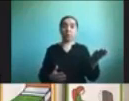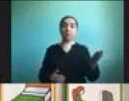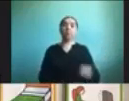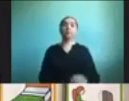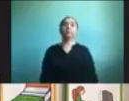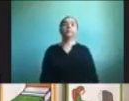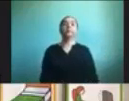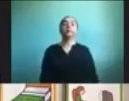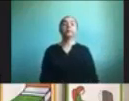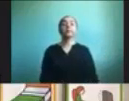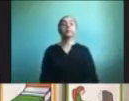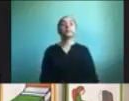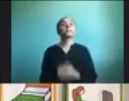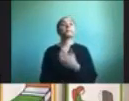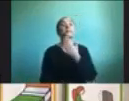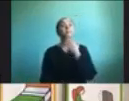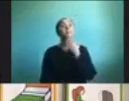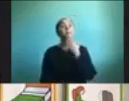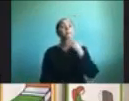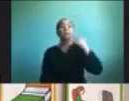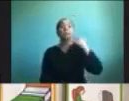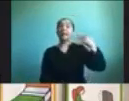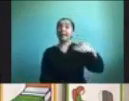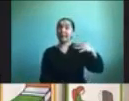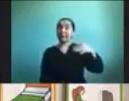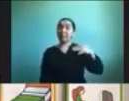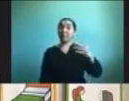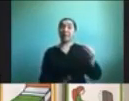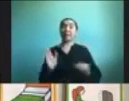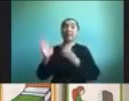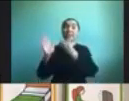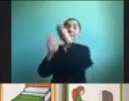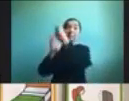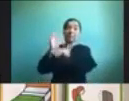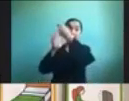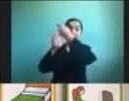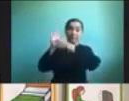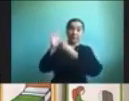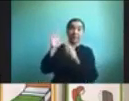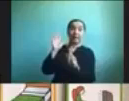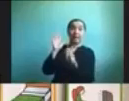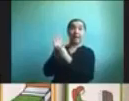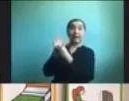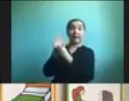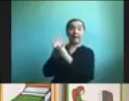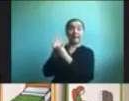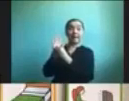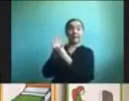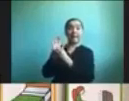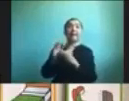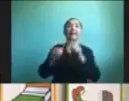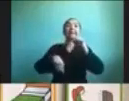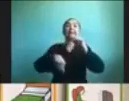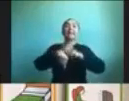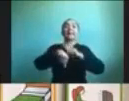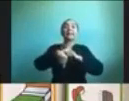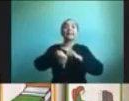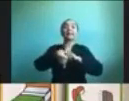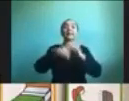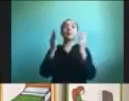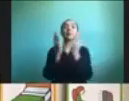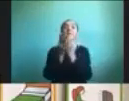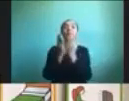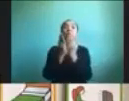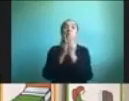es importante también en estos calendarios agregar la parte de momentos de estudio y momentos de trabajo de los padres